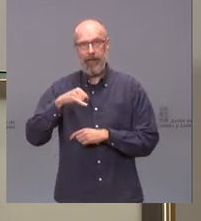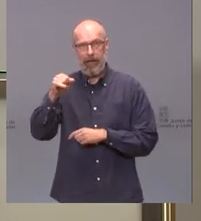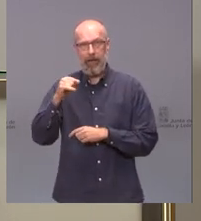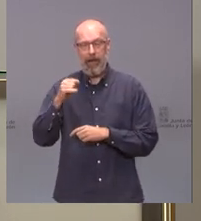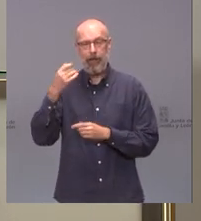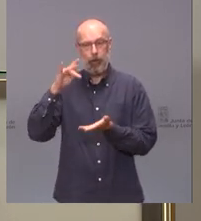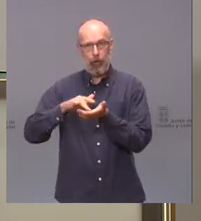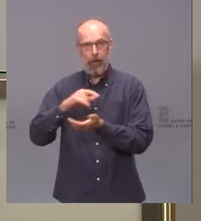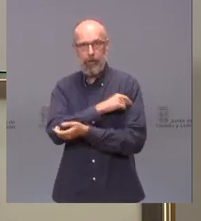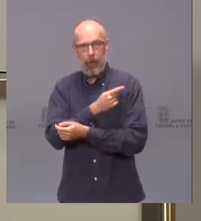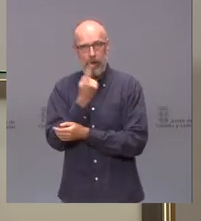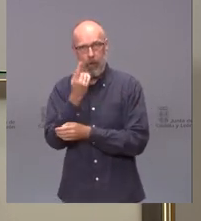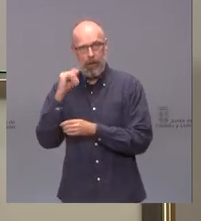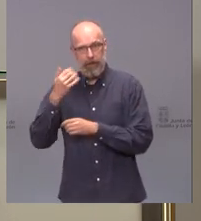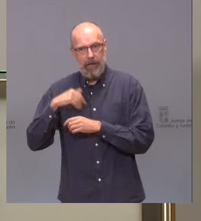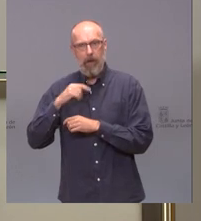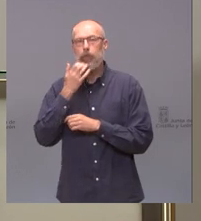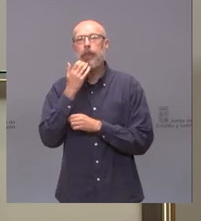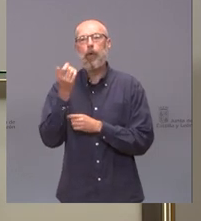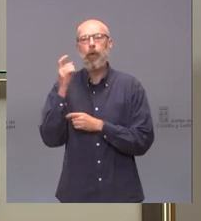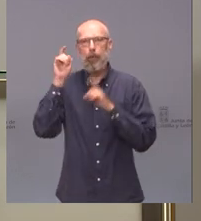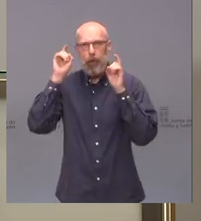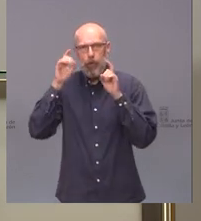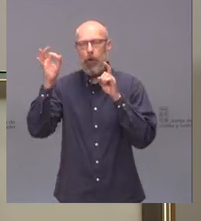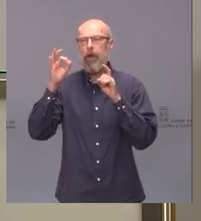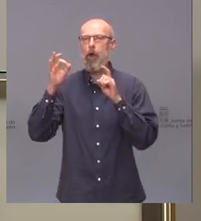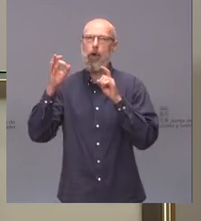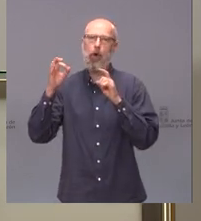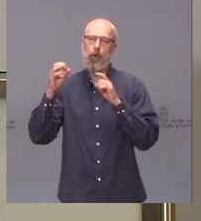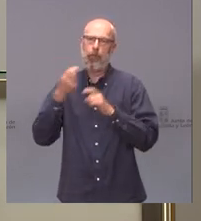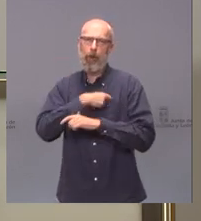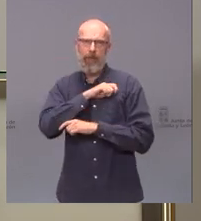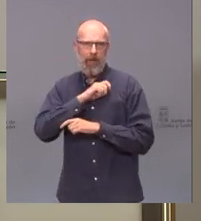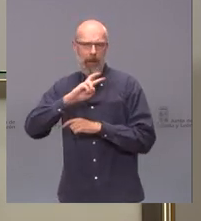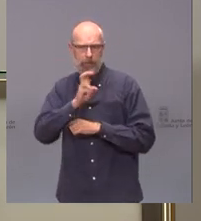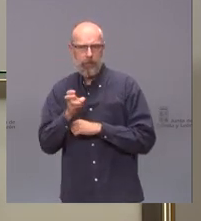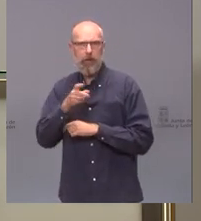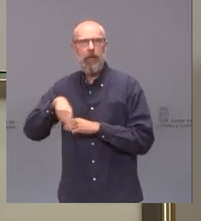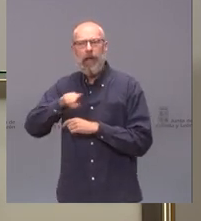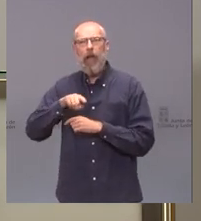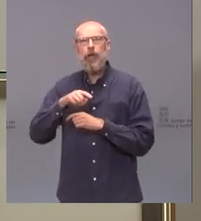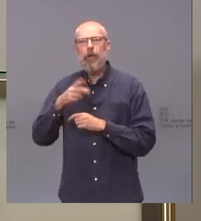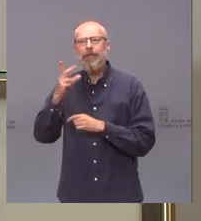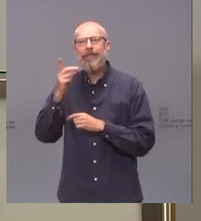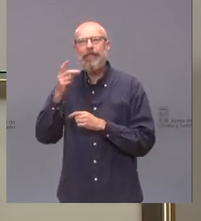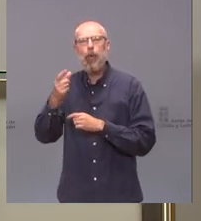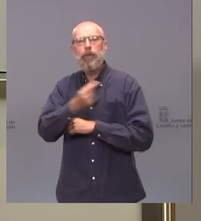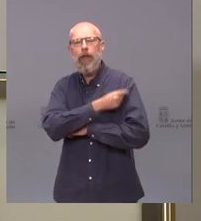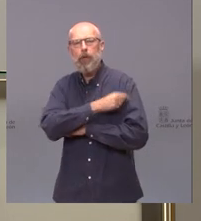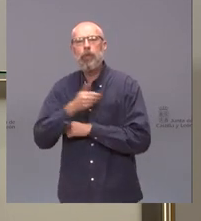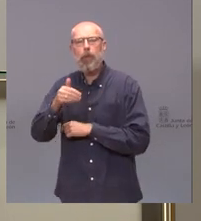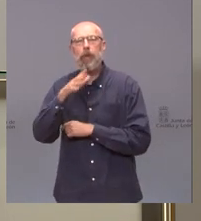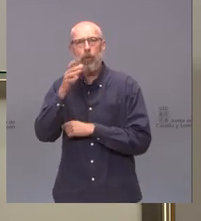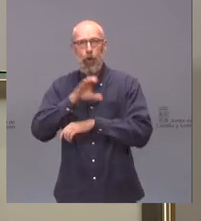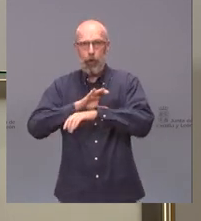sobre todo de docentes y de fuerzas de seguridad del Estado. ¿Qué va a pasar con ellos? Porque la consejera dijo que había de plazo hasta el 5 de mayo